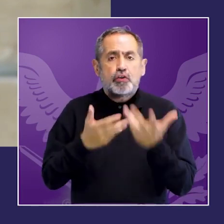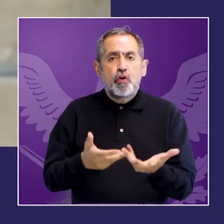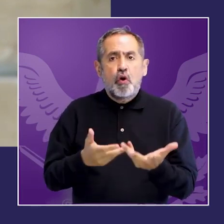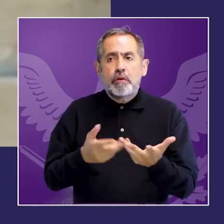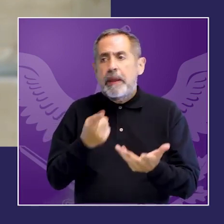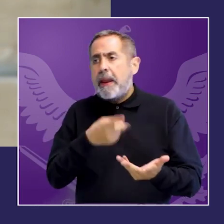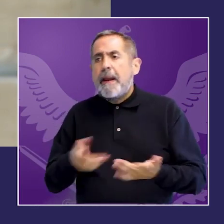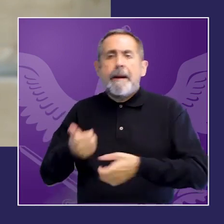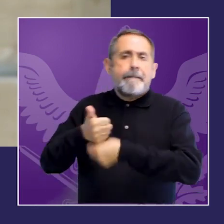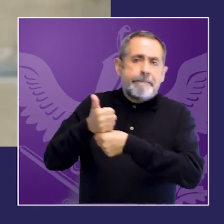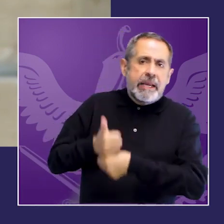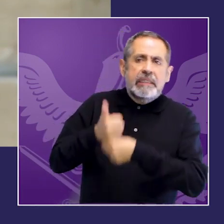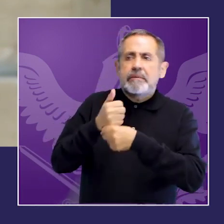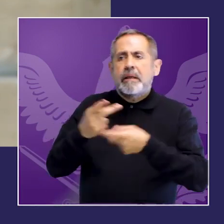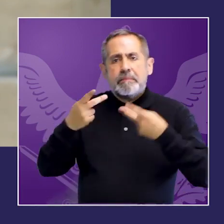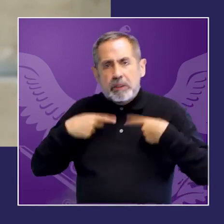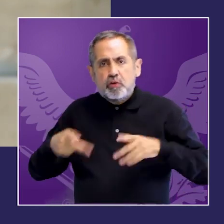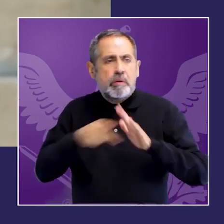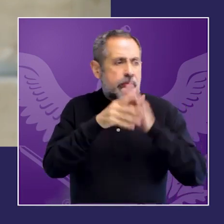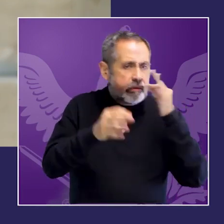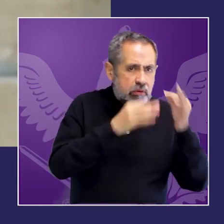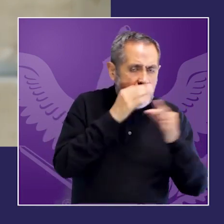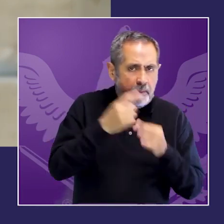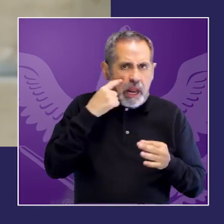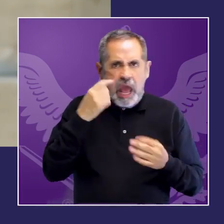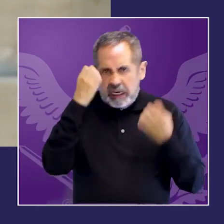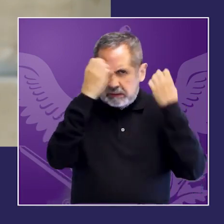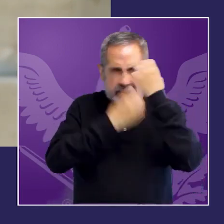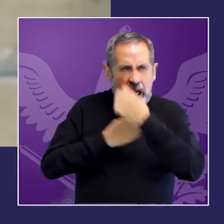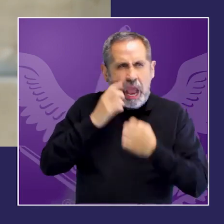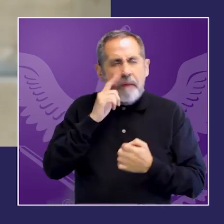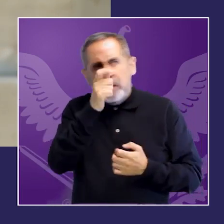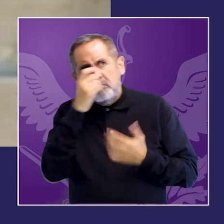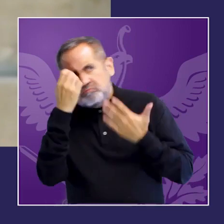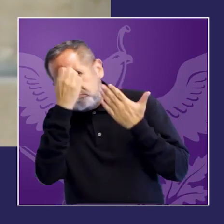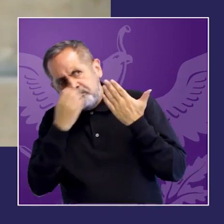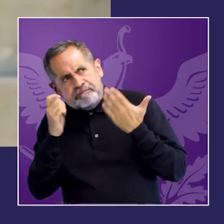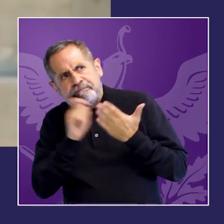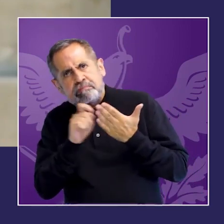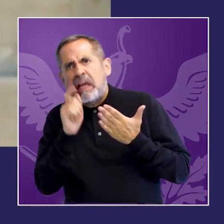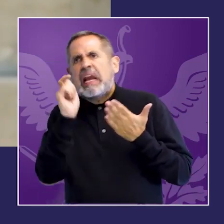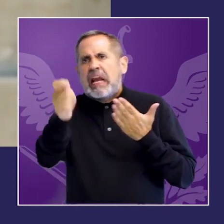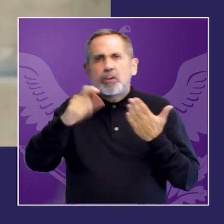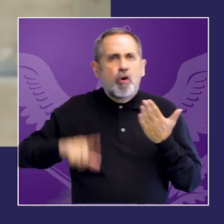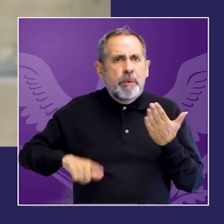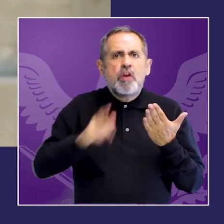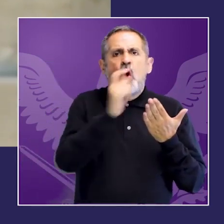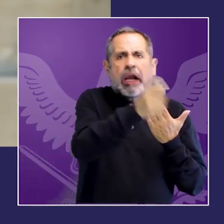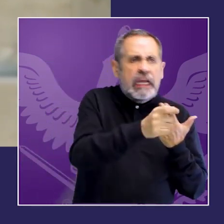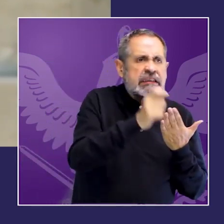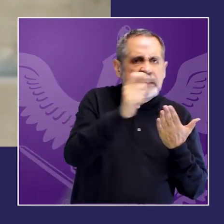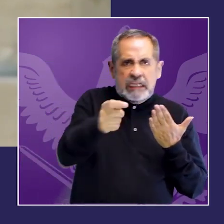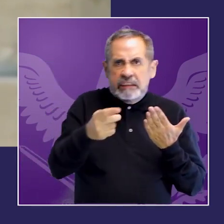en materia de debida diligencia y observancia del deber de garantizar una vida libre de violencias